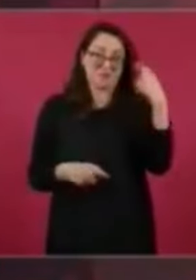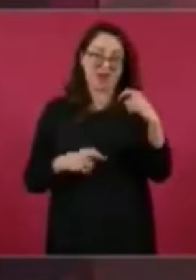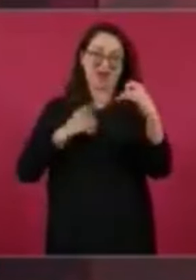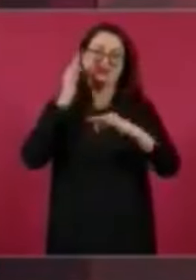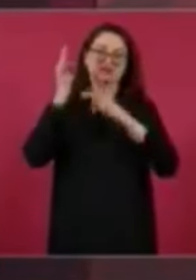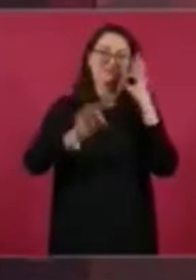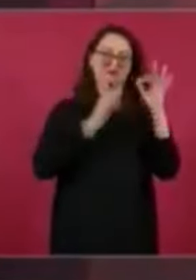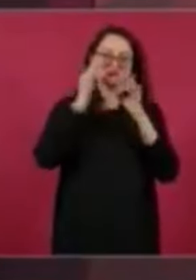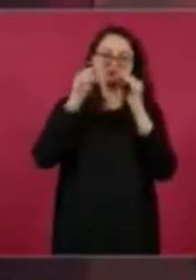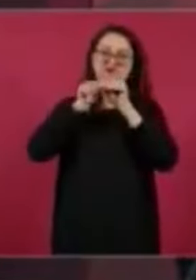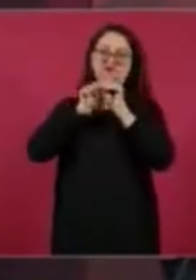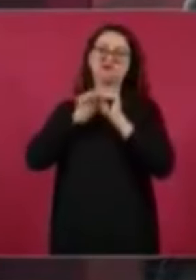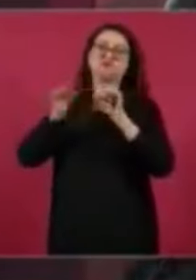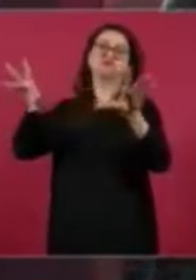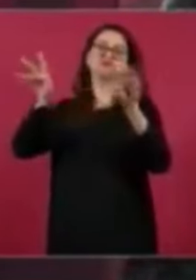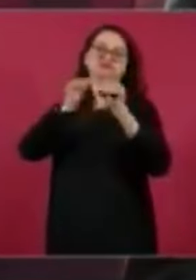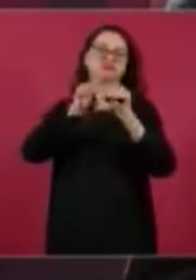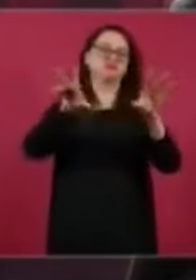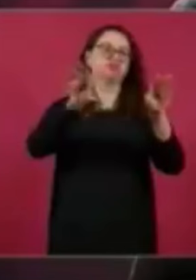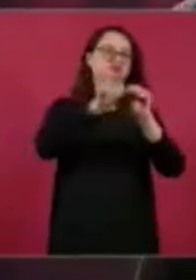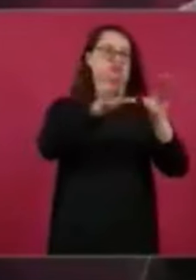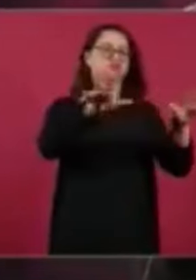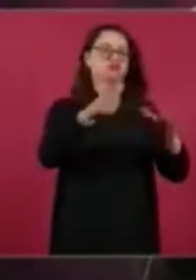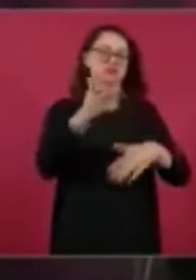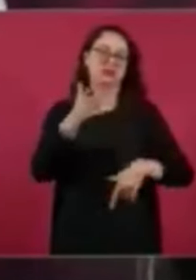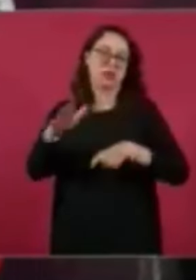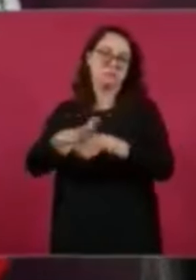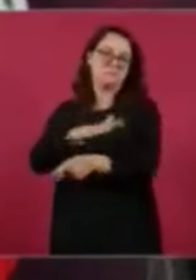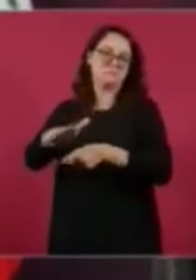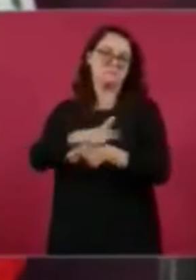en contra mía,